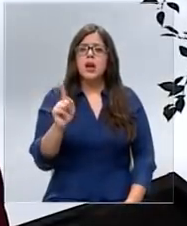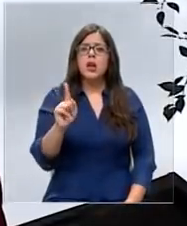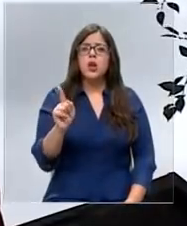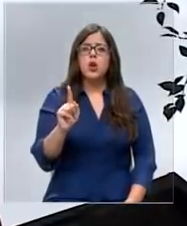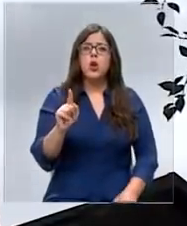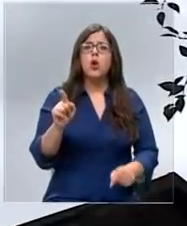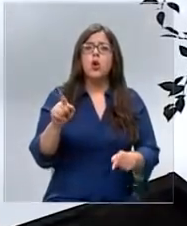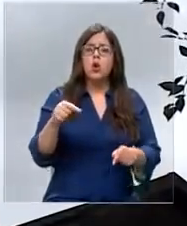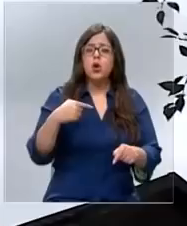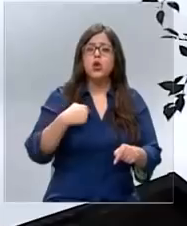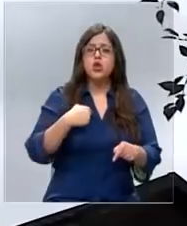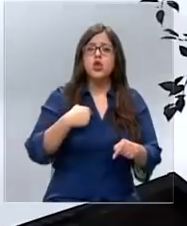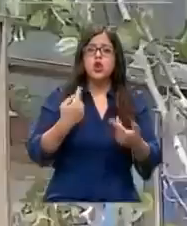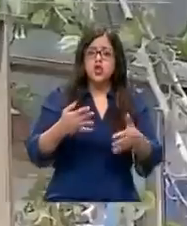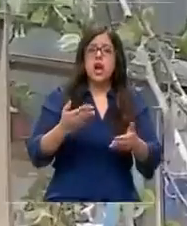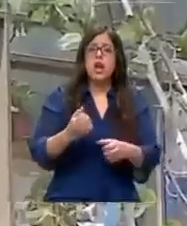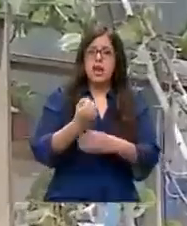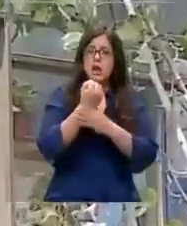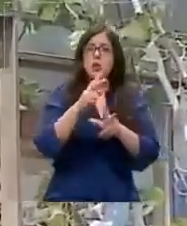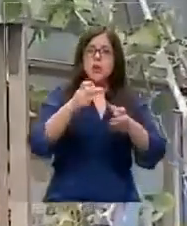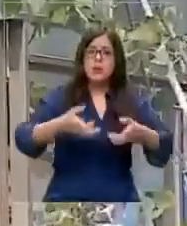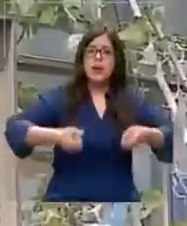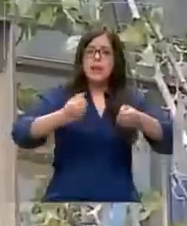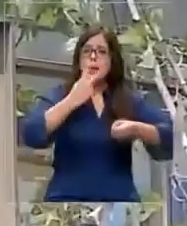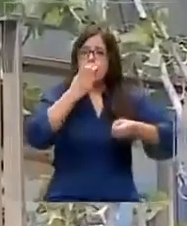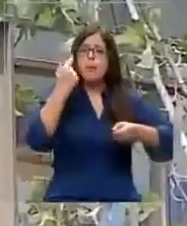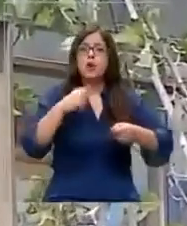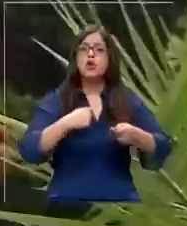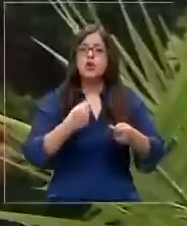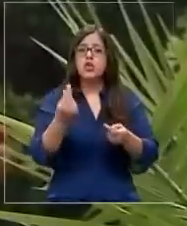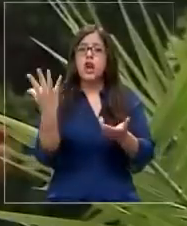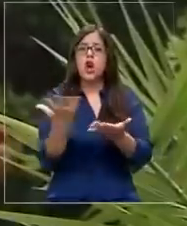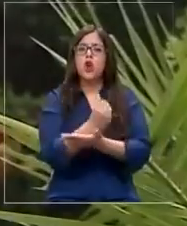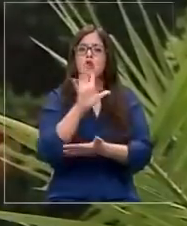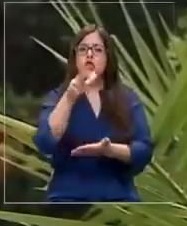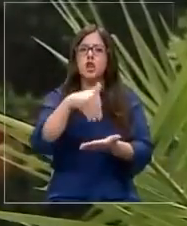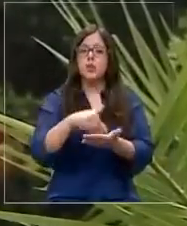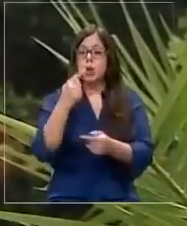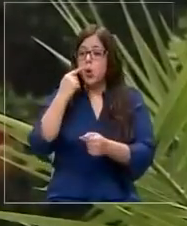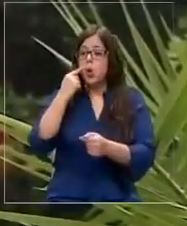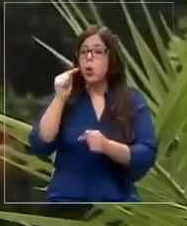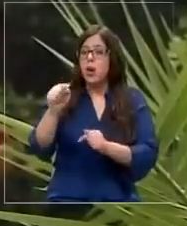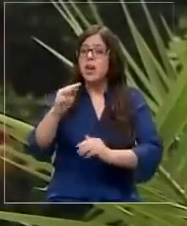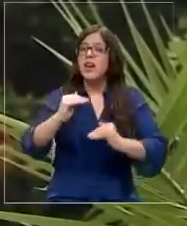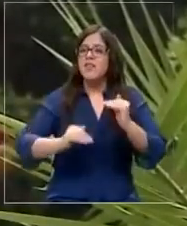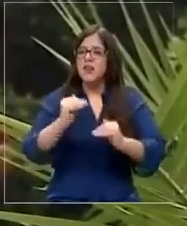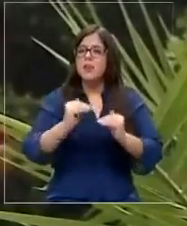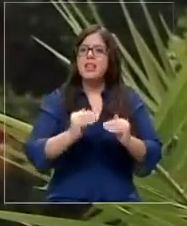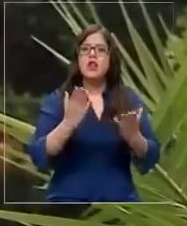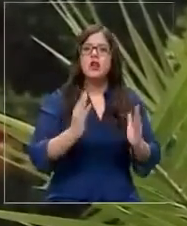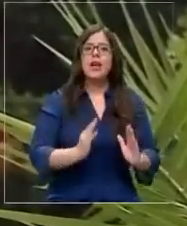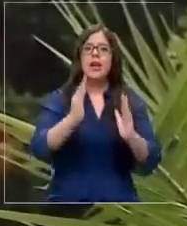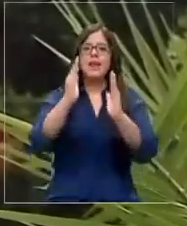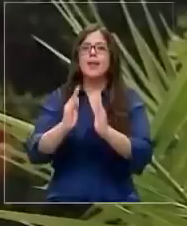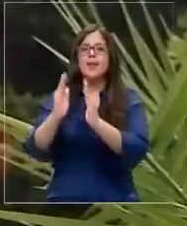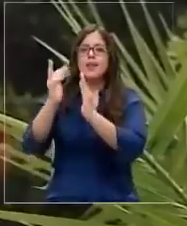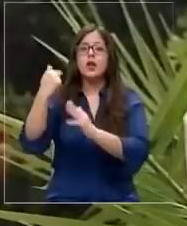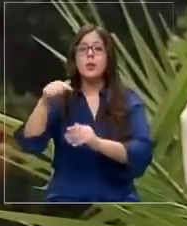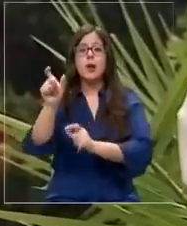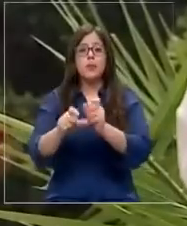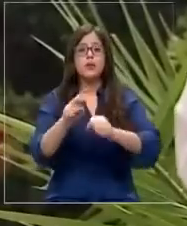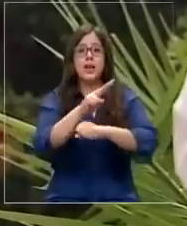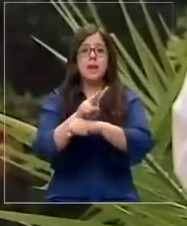el gas, pero le cobro, por ejemplo, 5.000 pesos. Un condominio independiente del tipo condominio, basta que esté acogida la ley de copropia inmobiliaria, el administrador es